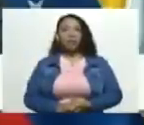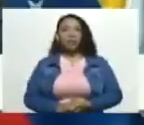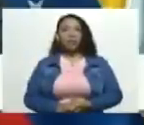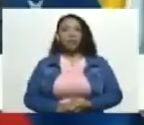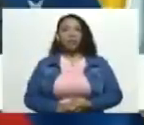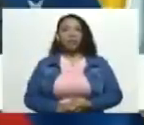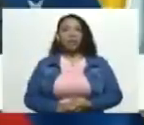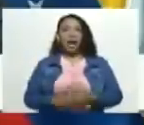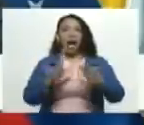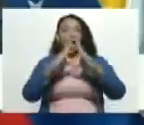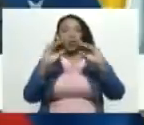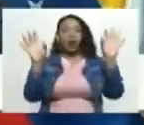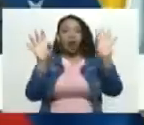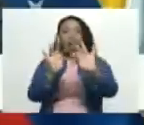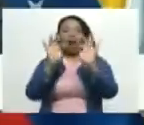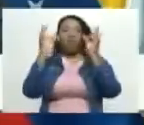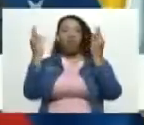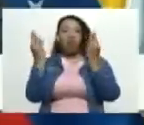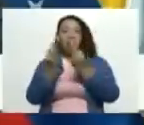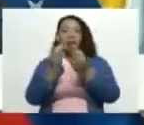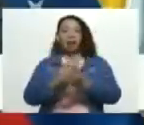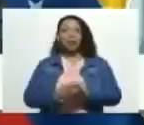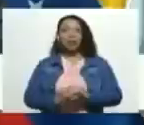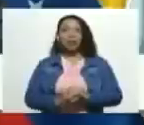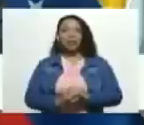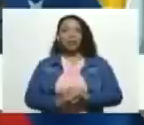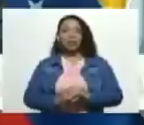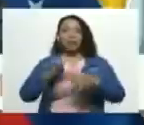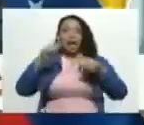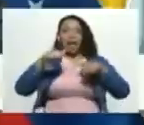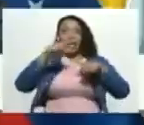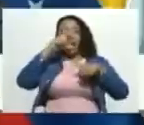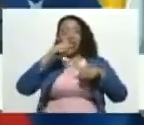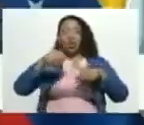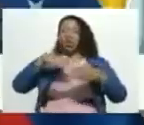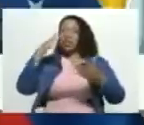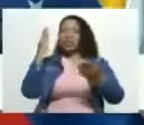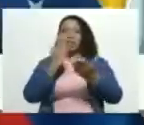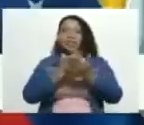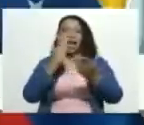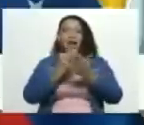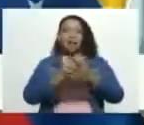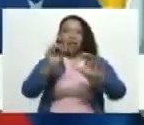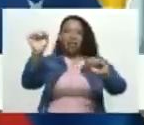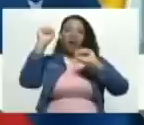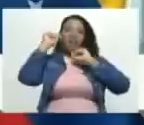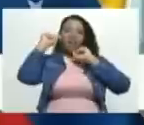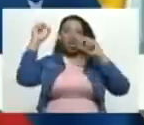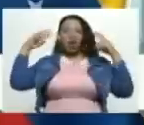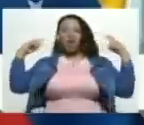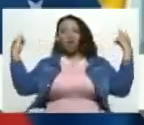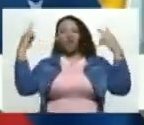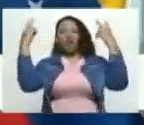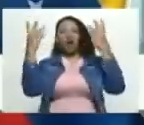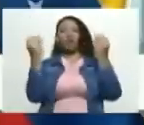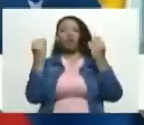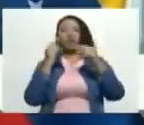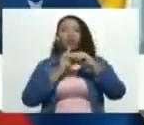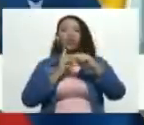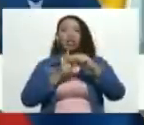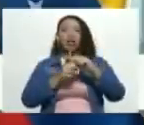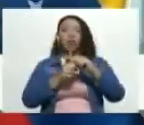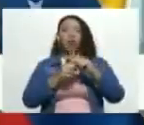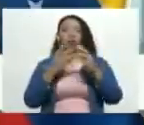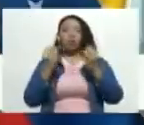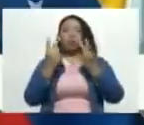a todas nuestras familias, que este sea un año como siempre de victoria, de mucha prosperidad, de